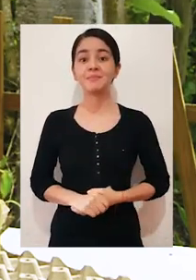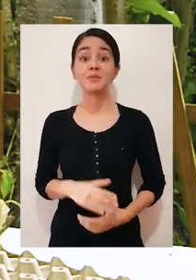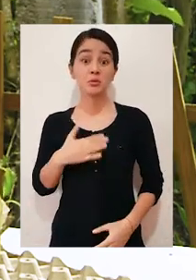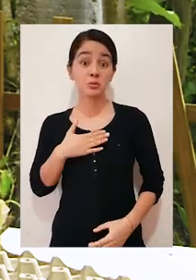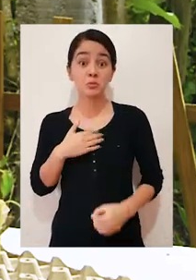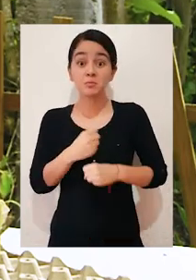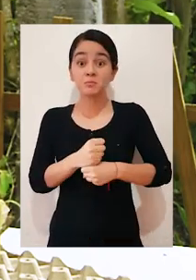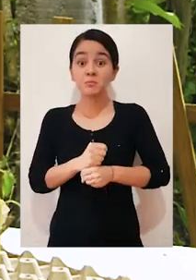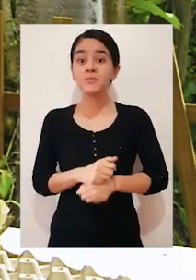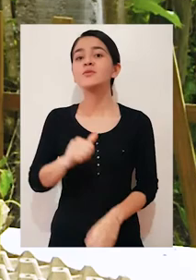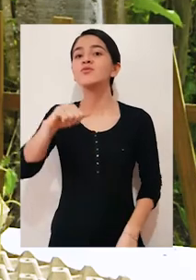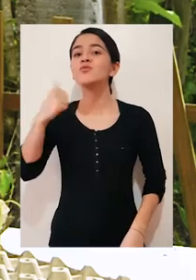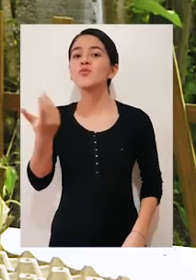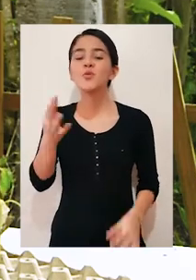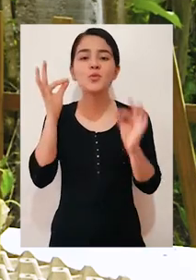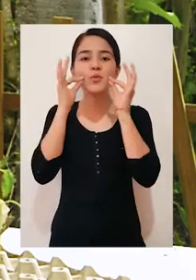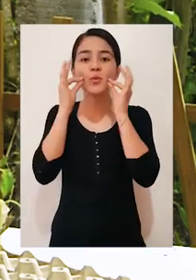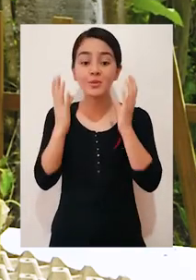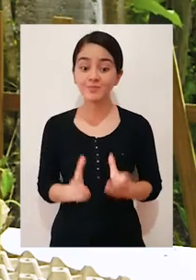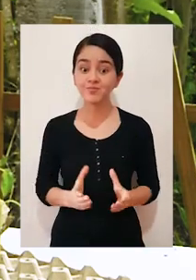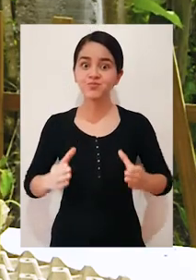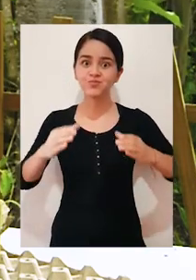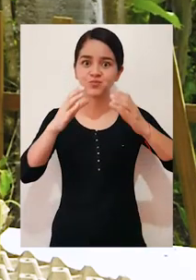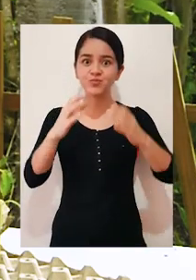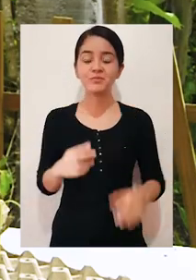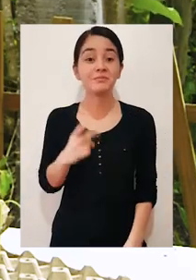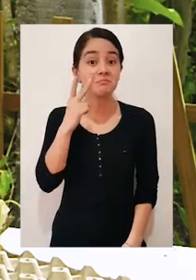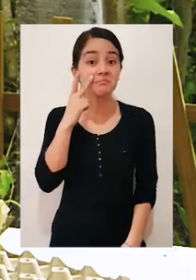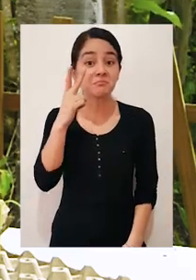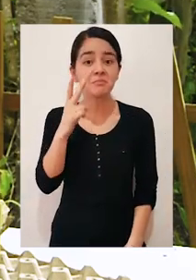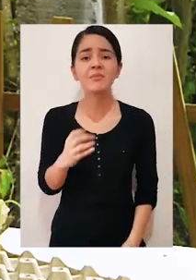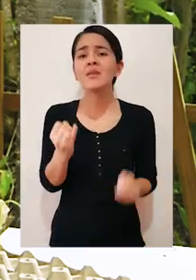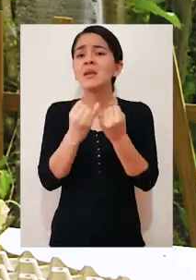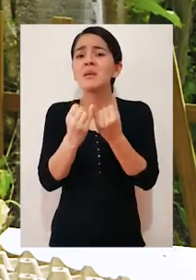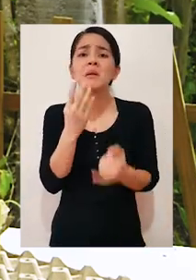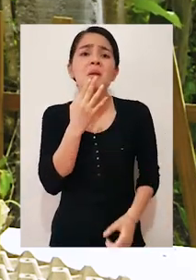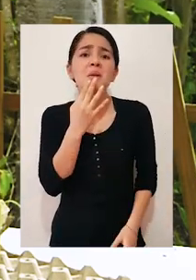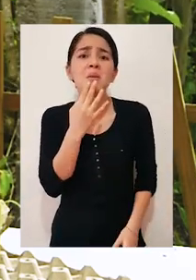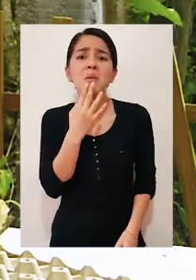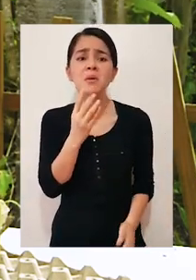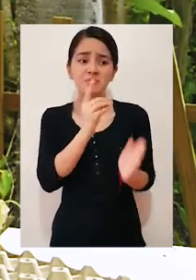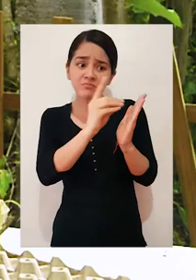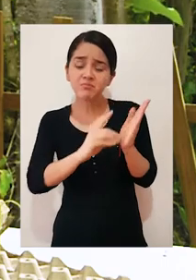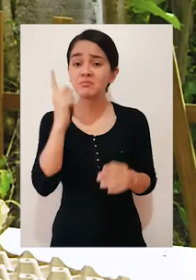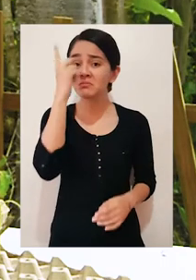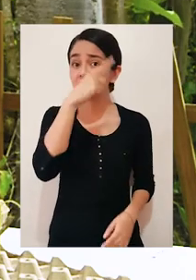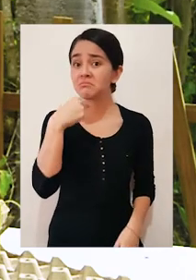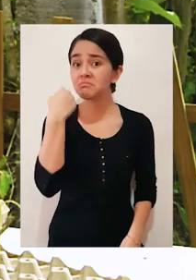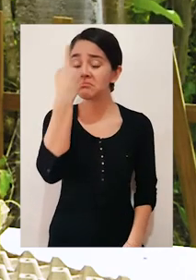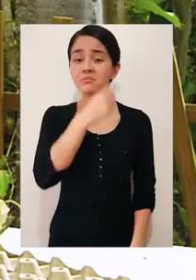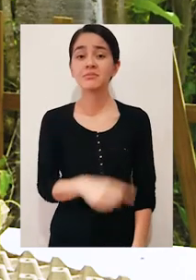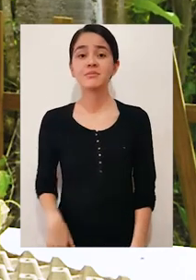otro gato de una botella más grande. Fijan, es el mismo color. Le hice la cara. En este caso, coloqué